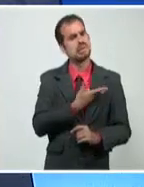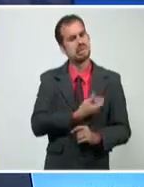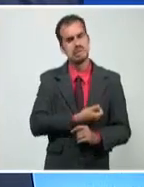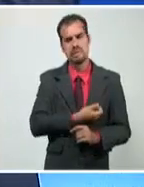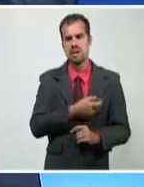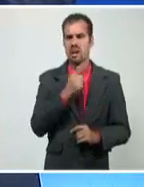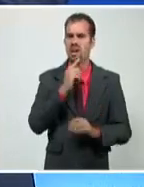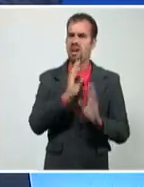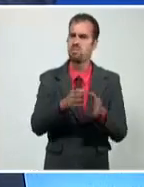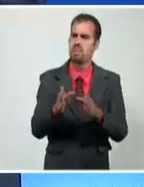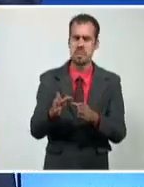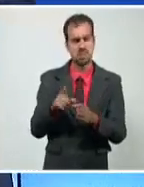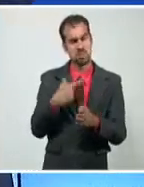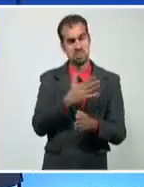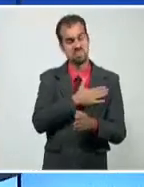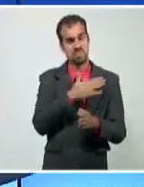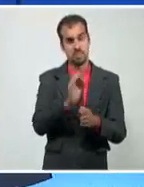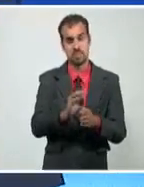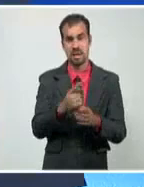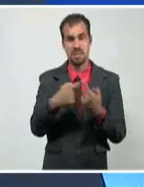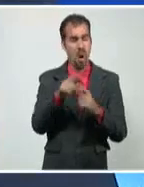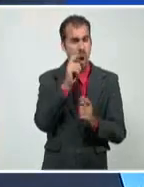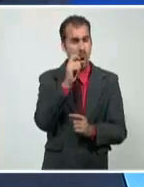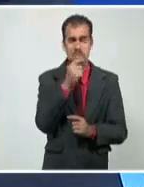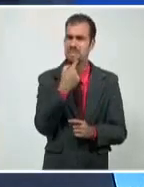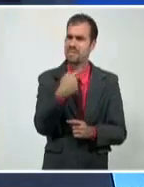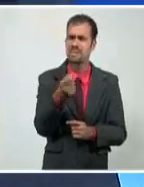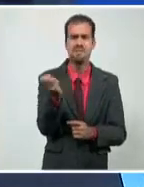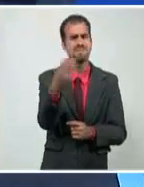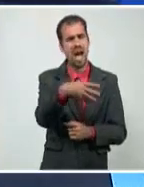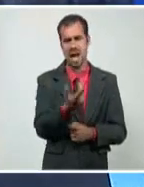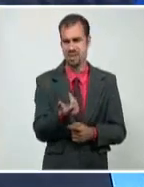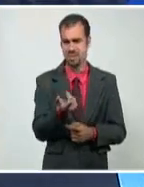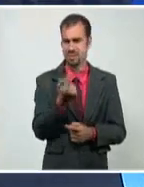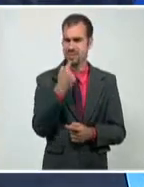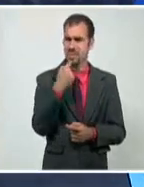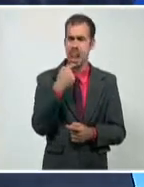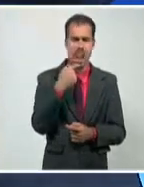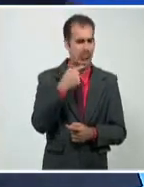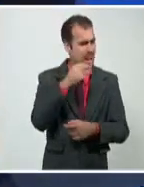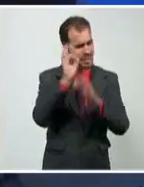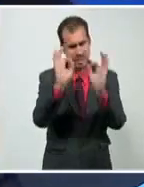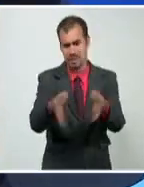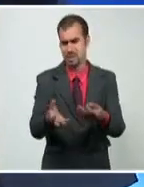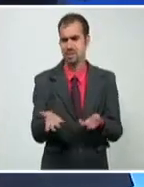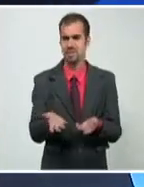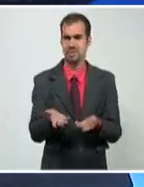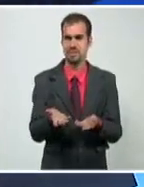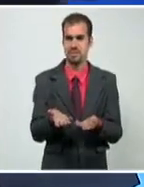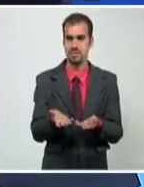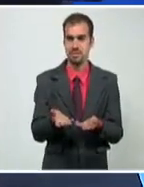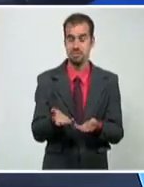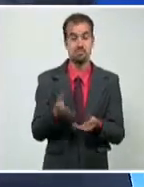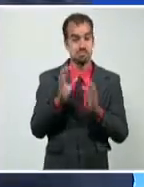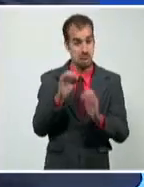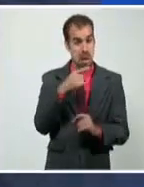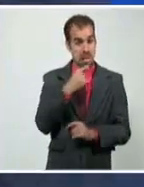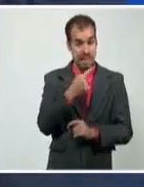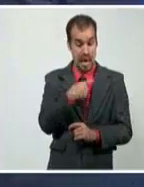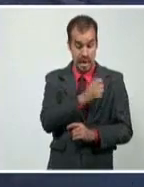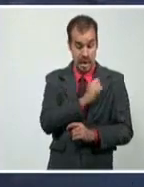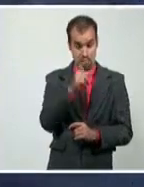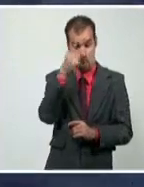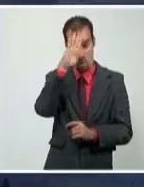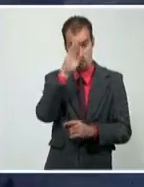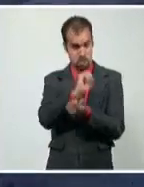miente sobre los hospitales cubanos y su realidad. Mientras, miren, ese modelo que él pregona como el ideal y el deseado para Cuba.